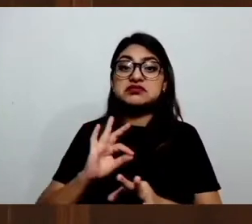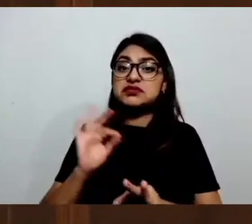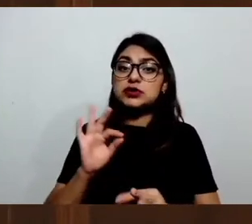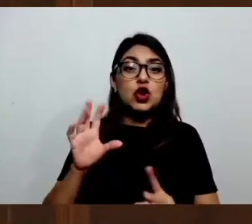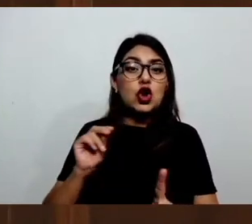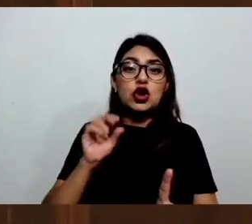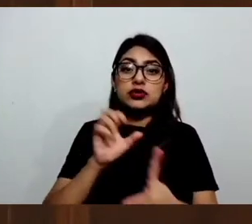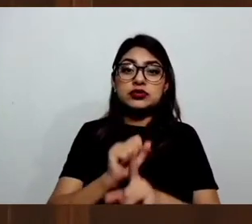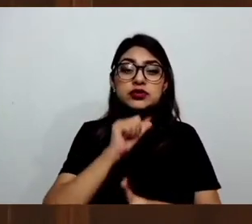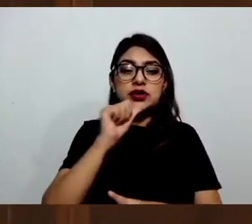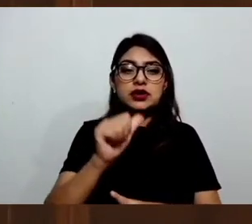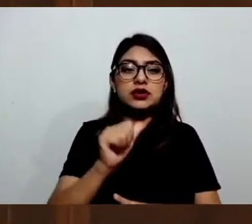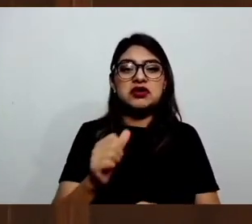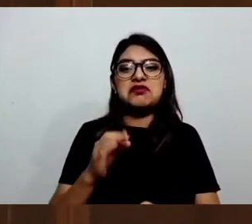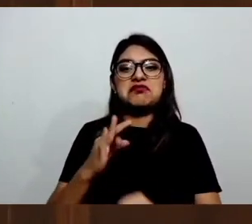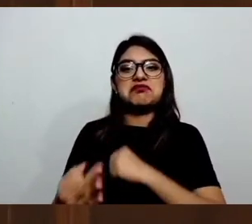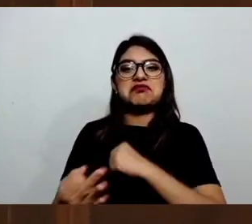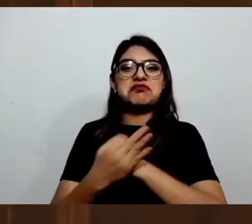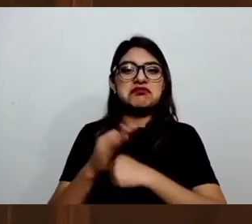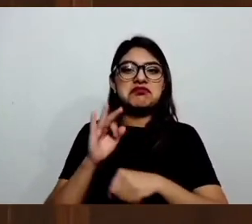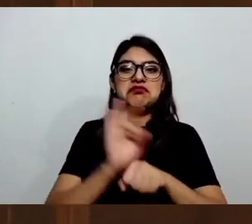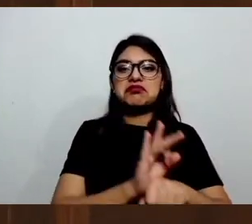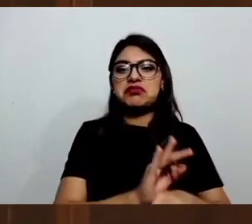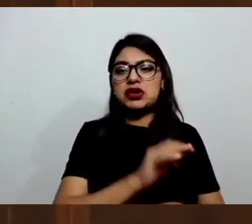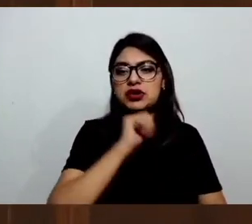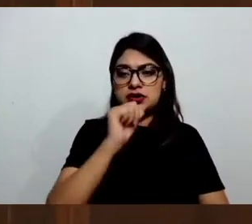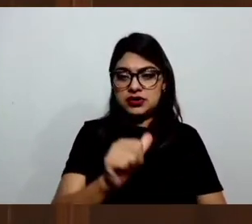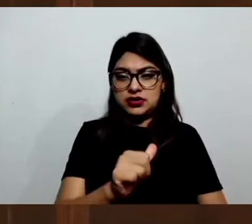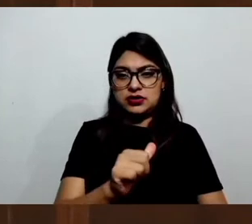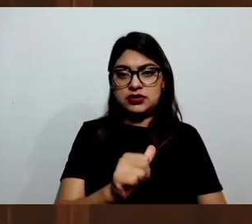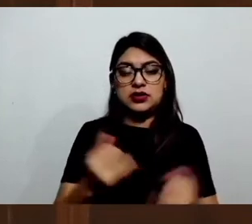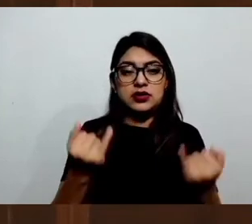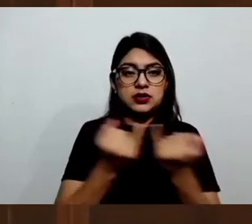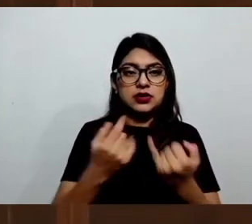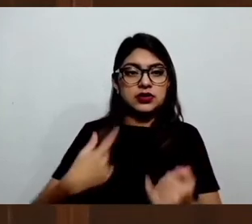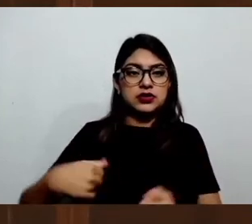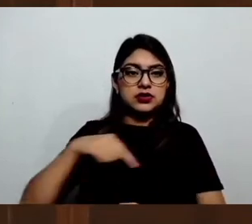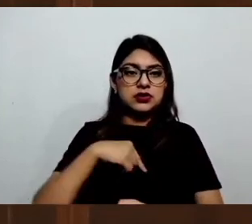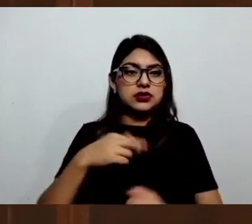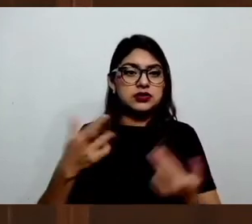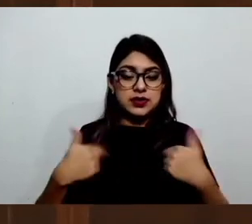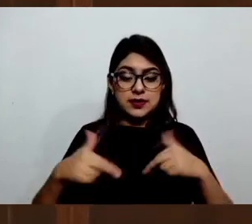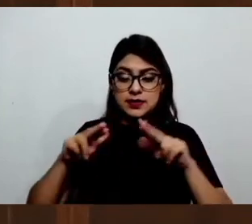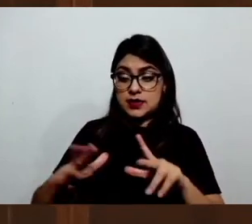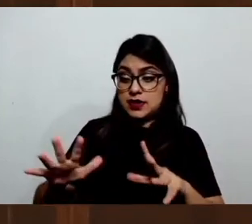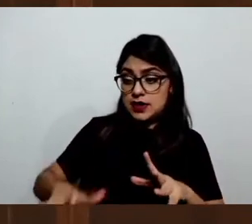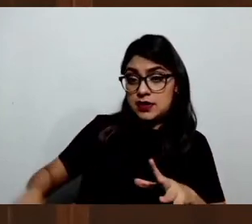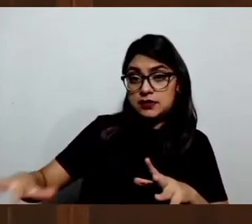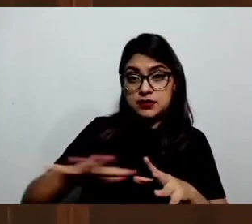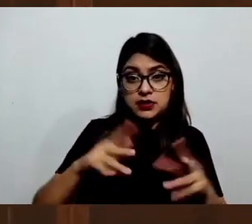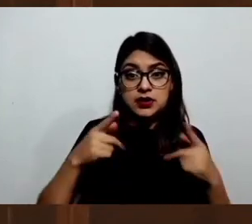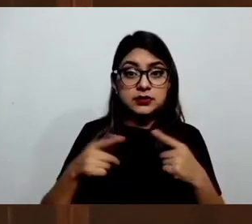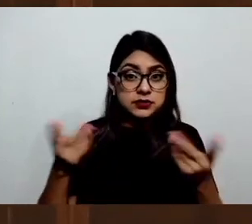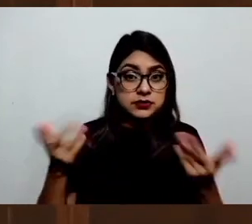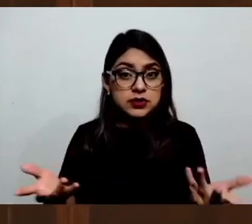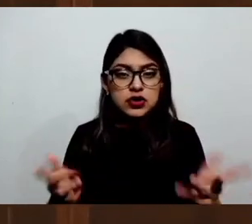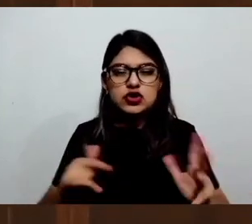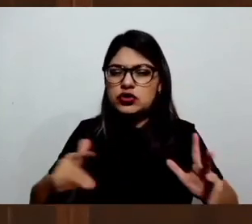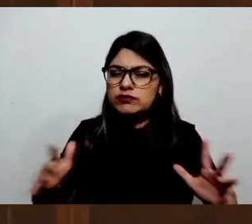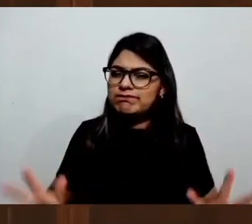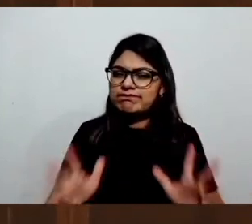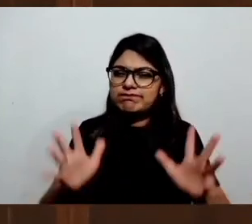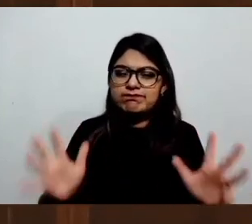favorece, mucho menos lo que decimos representar, que es a la población. Entonces, yo invito a que sigamos en este esfuerzo,